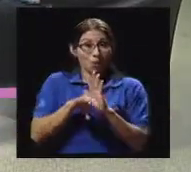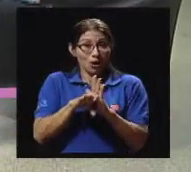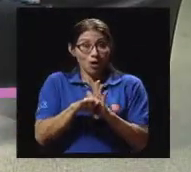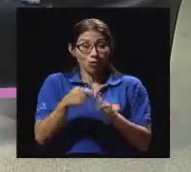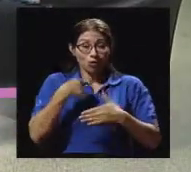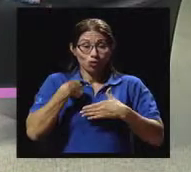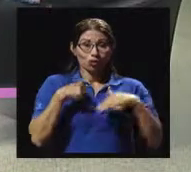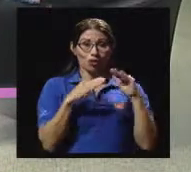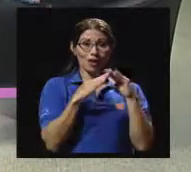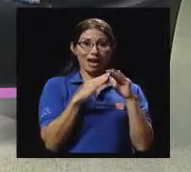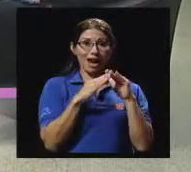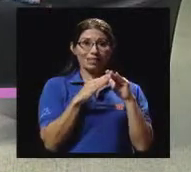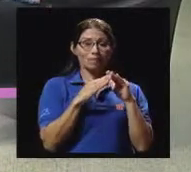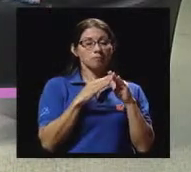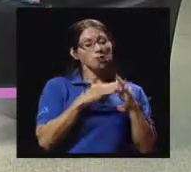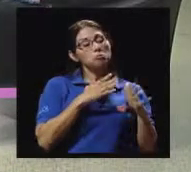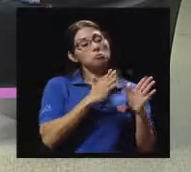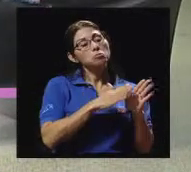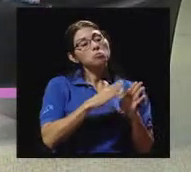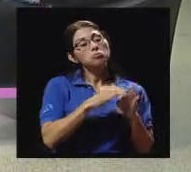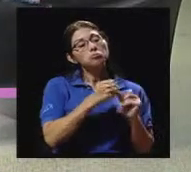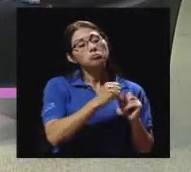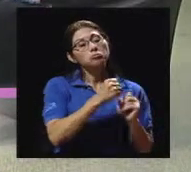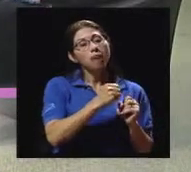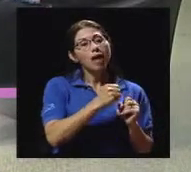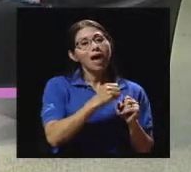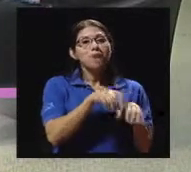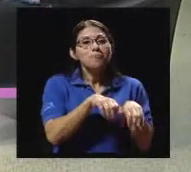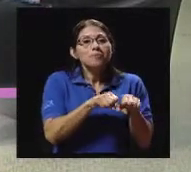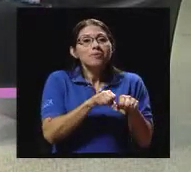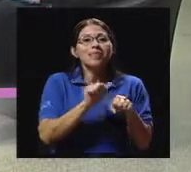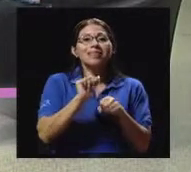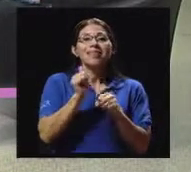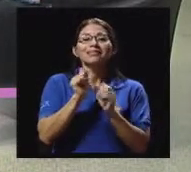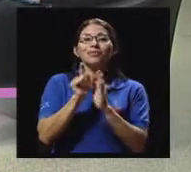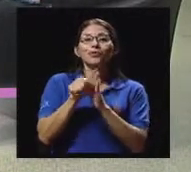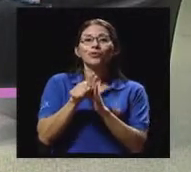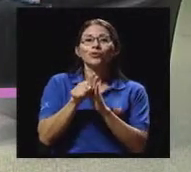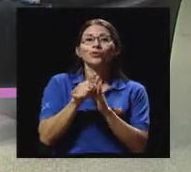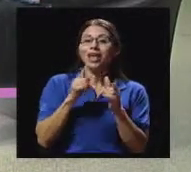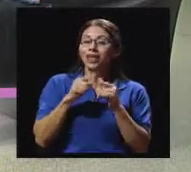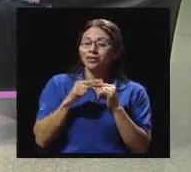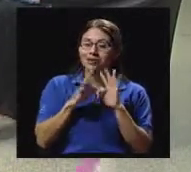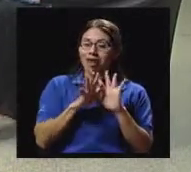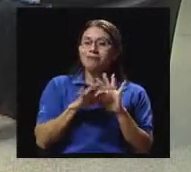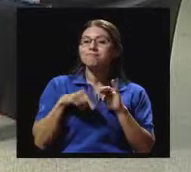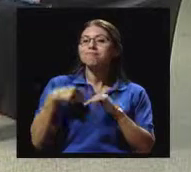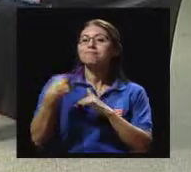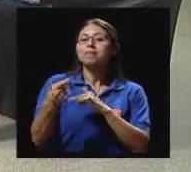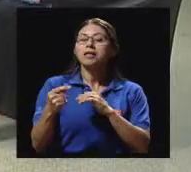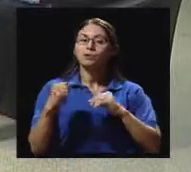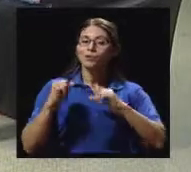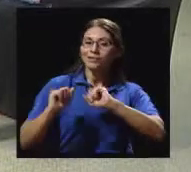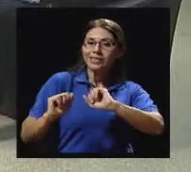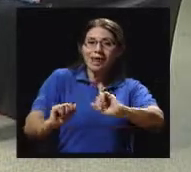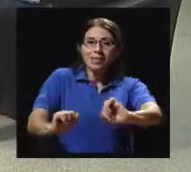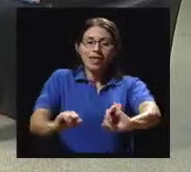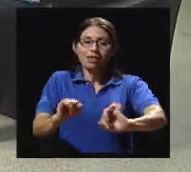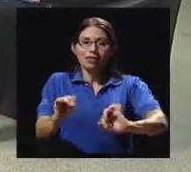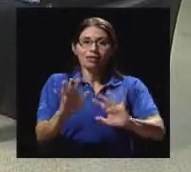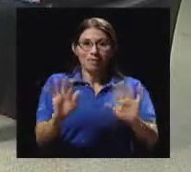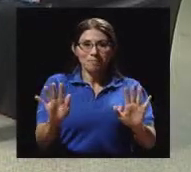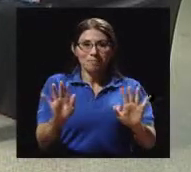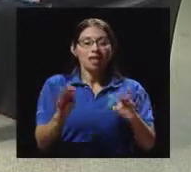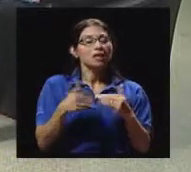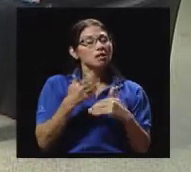si es que estoy en la casa, saqué 10 minutos, fui a hacer un poquito de estiramiento, seguí con los quehaceres, salí y fui a caminar un poquito, llevé a mi